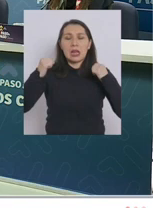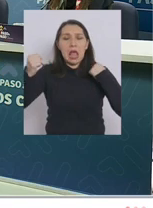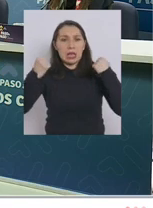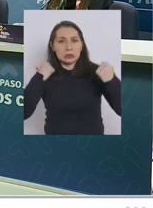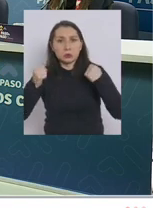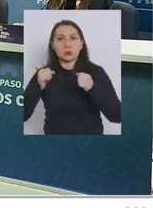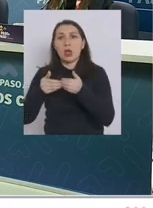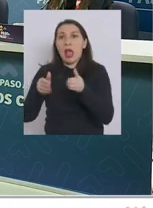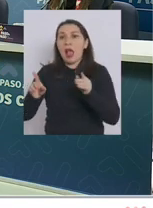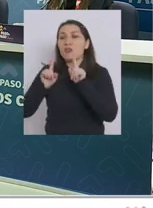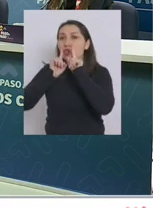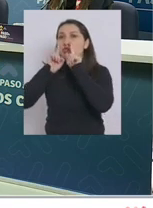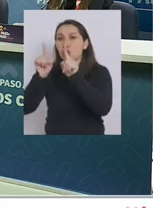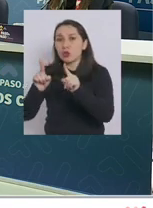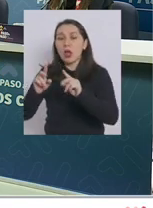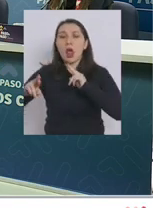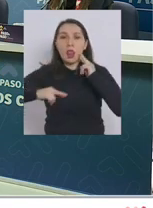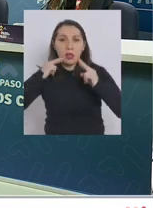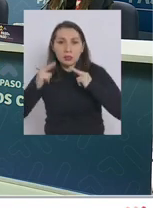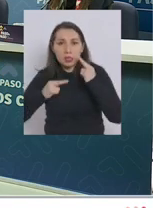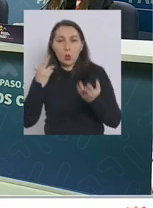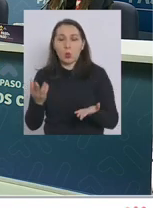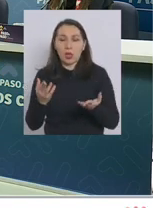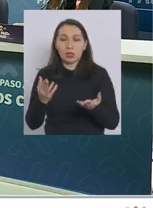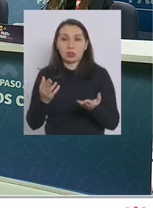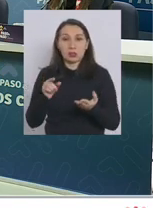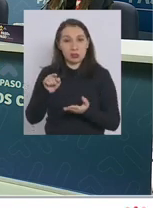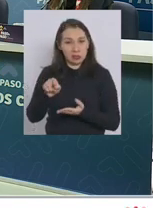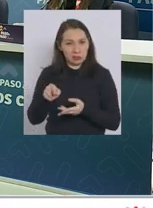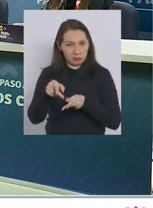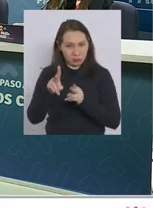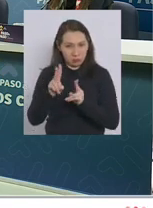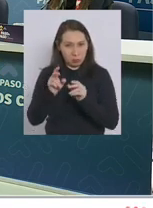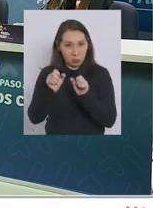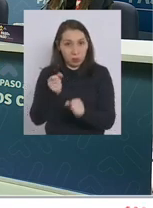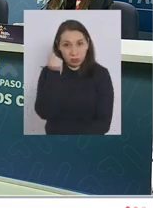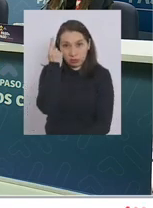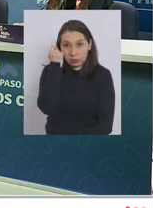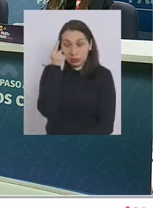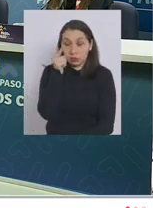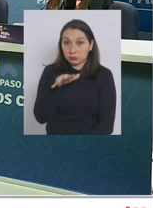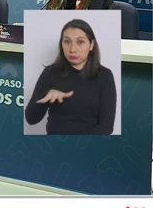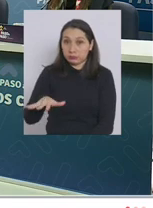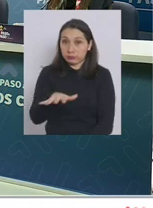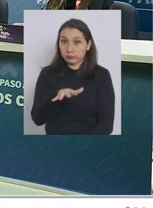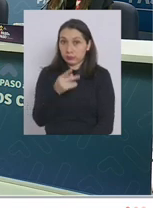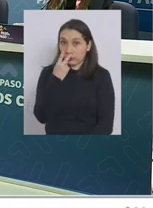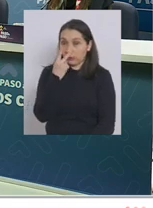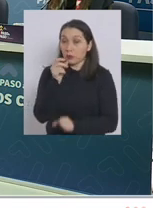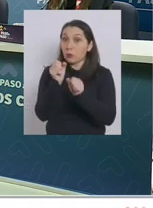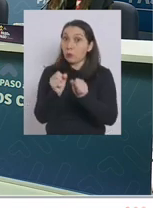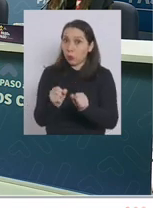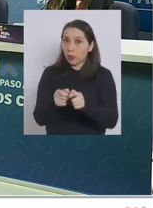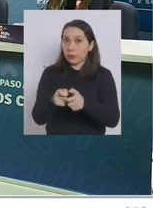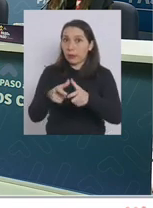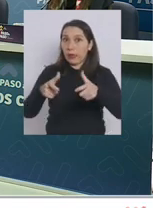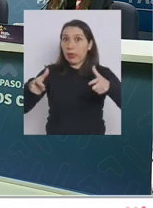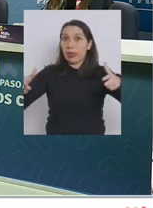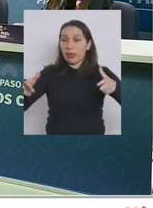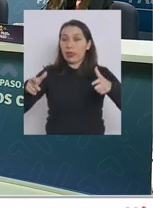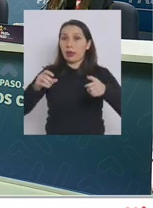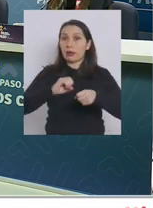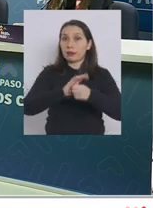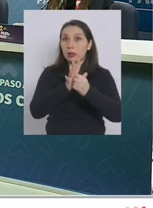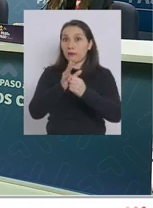apertura de hoteles restaurantes esto es factible entendiendo el escenario que hoy día se nos puede abrir con la